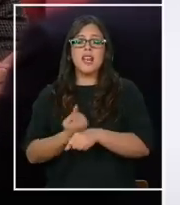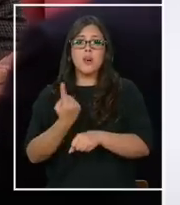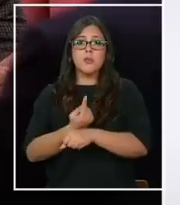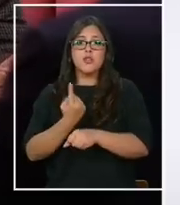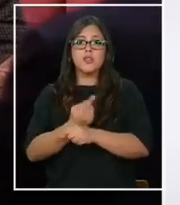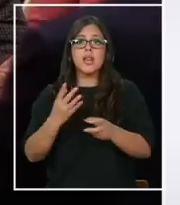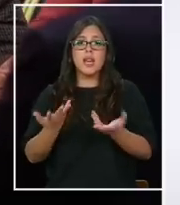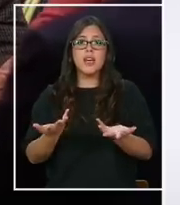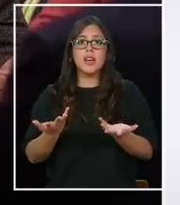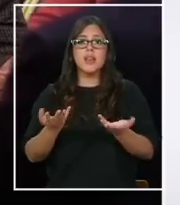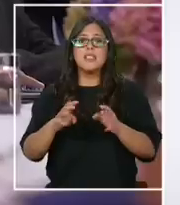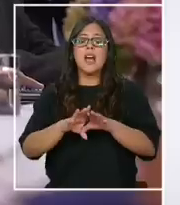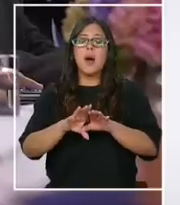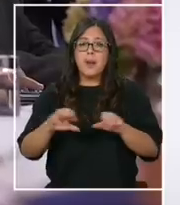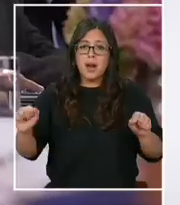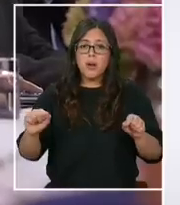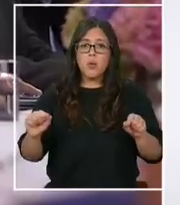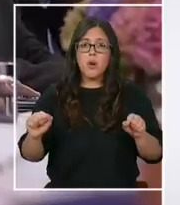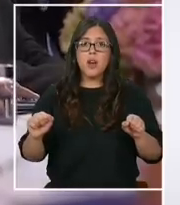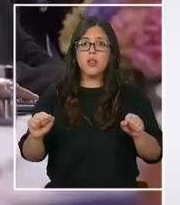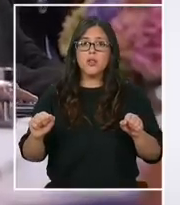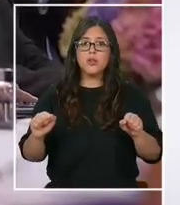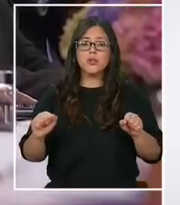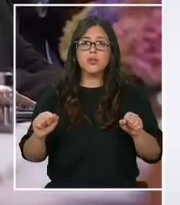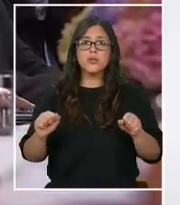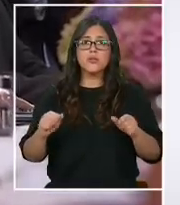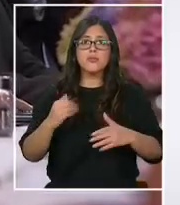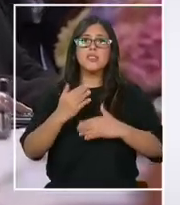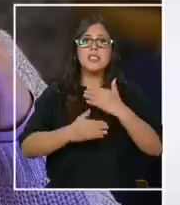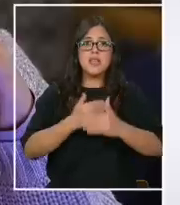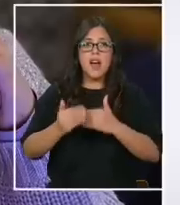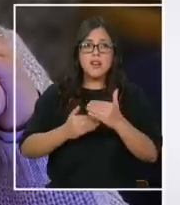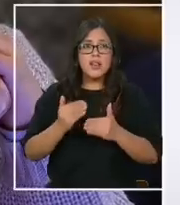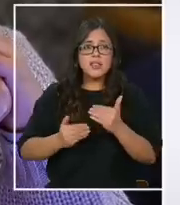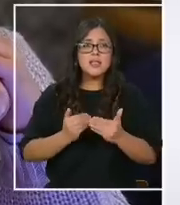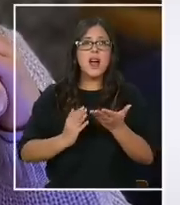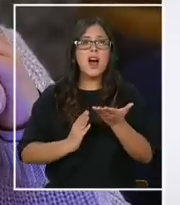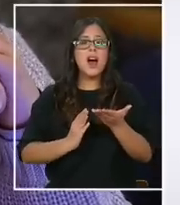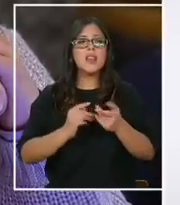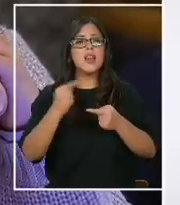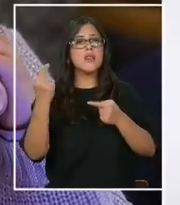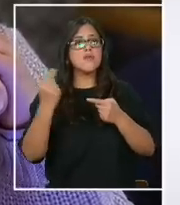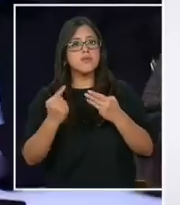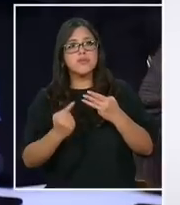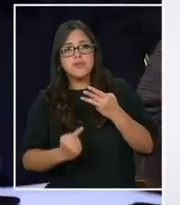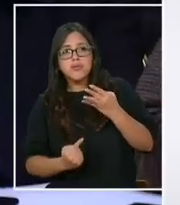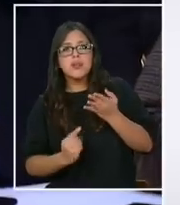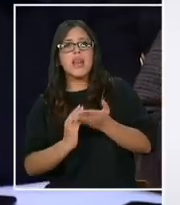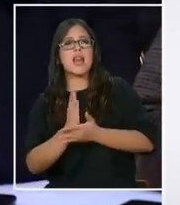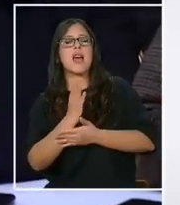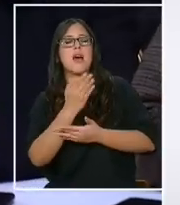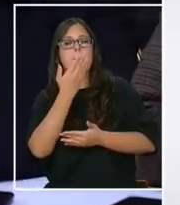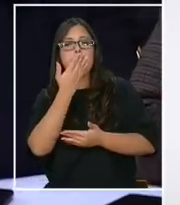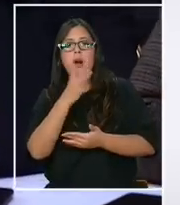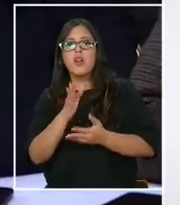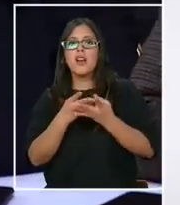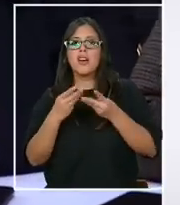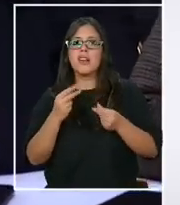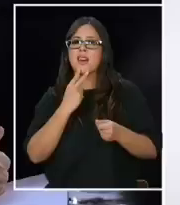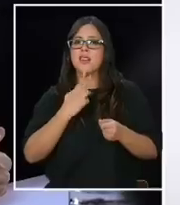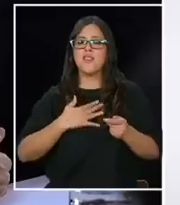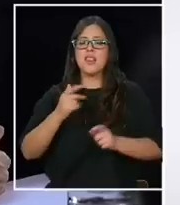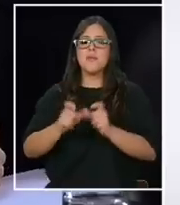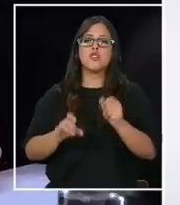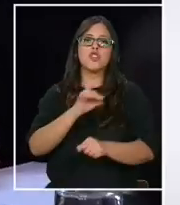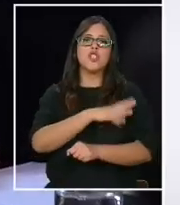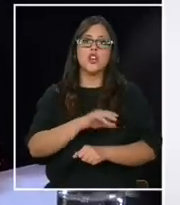para construir acuerdos amplios que nos permitan llevar adelante iniciativas que efectivamente se traduzcan en mejorar la calidad de vida de todas las chilenas y